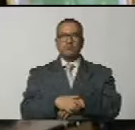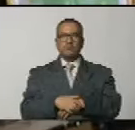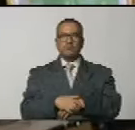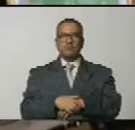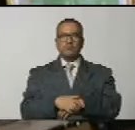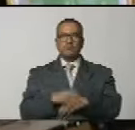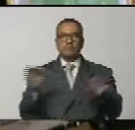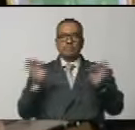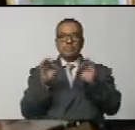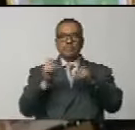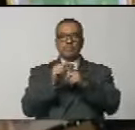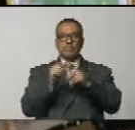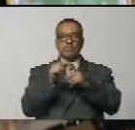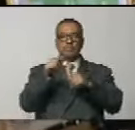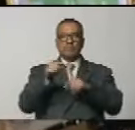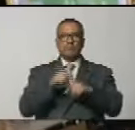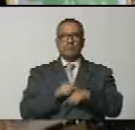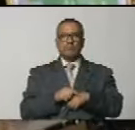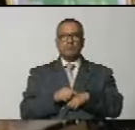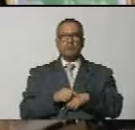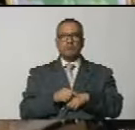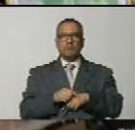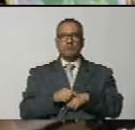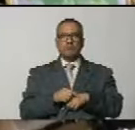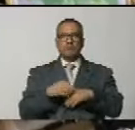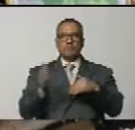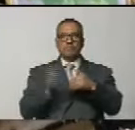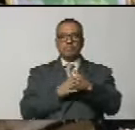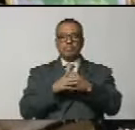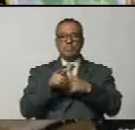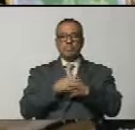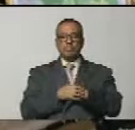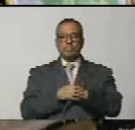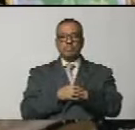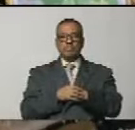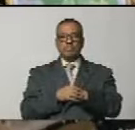Nadie más ha notado la derecha de palabra. Se va a cerrar.